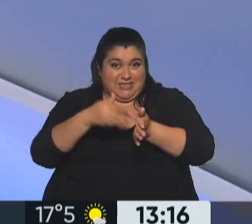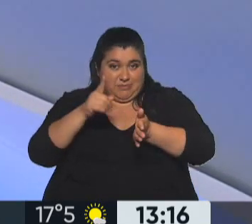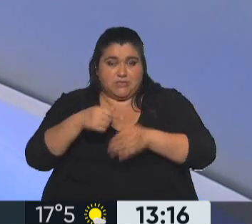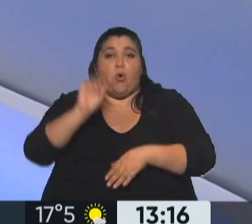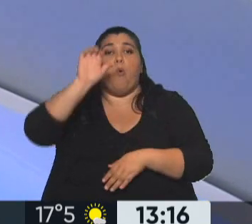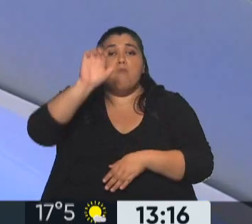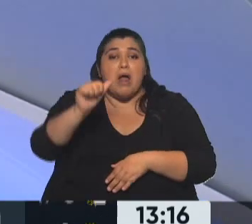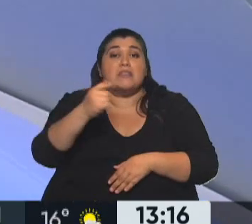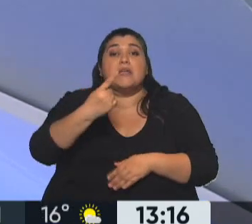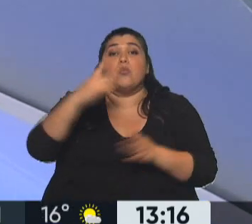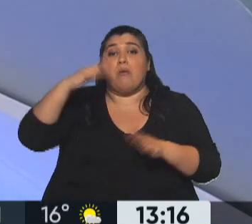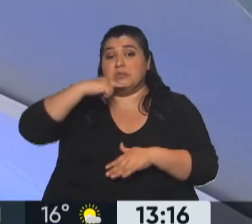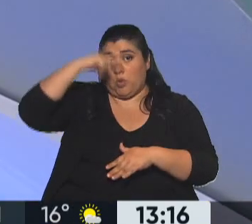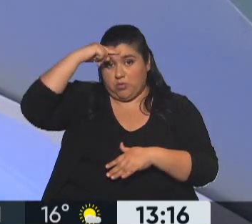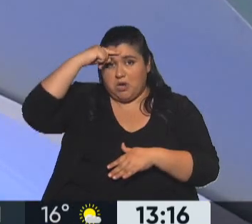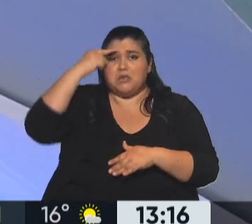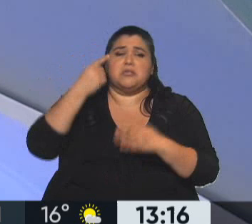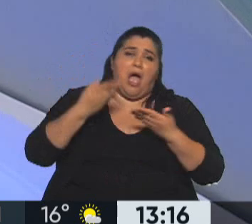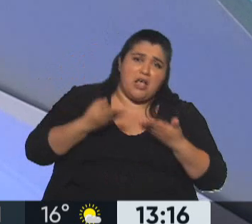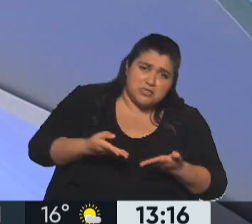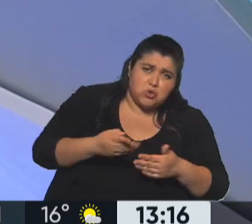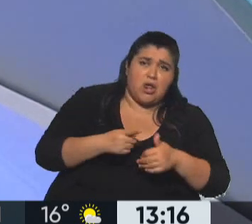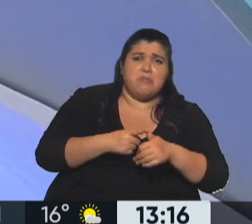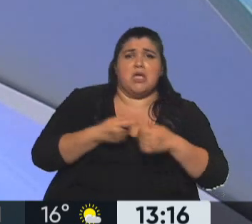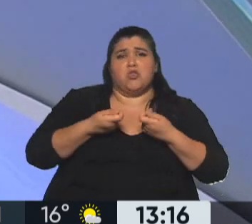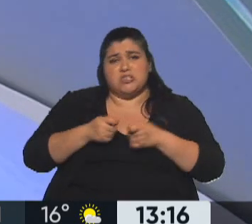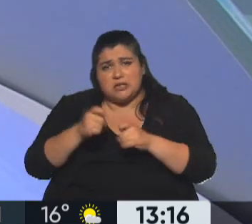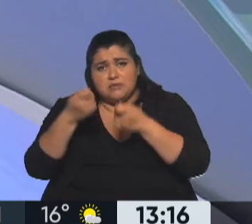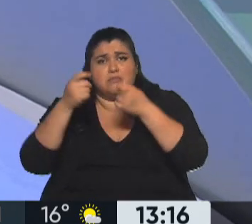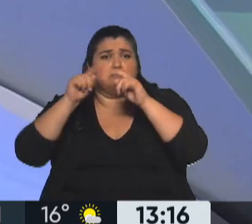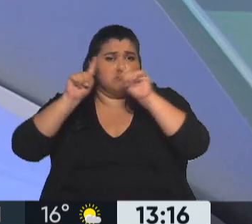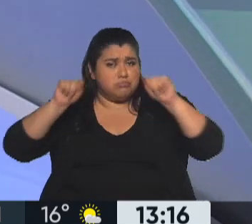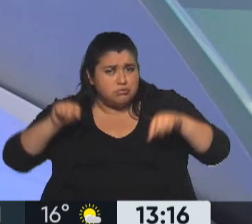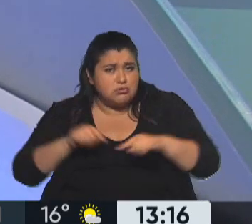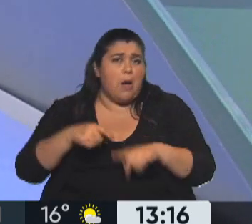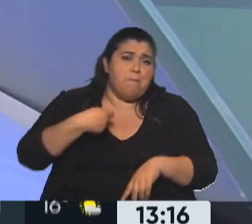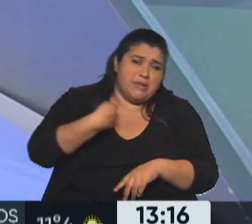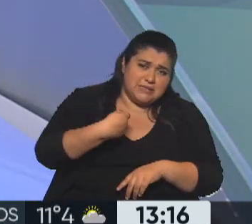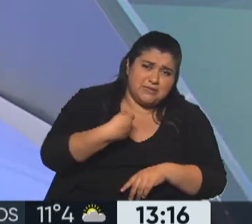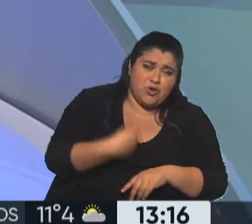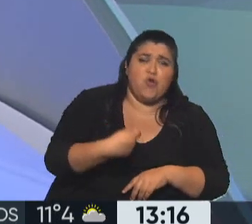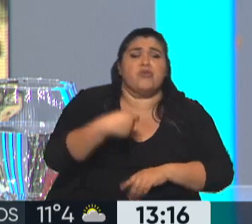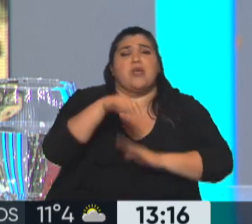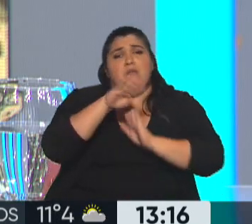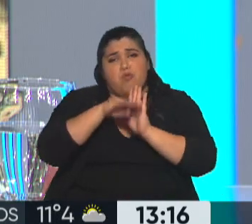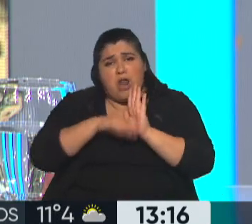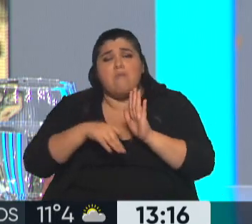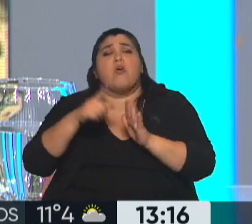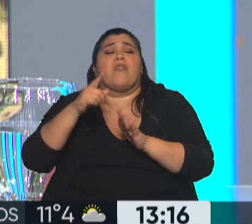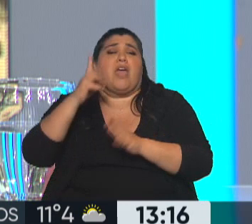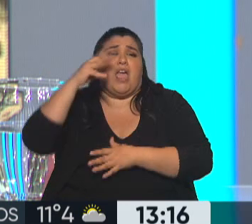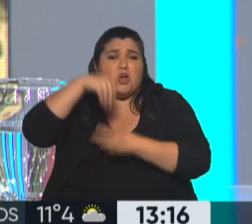martes por mes, realizamos ese operativo sobre asesoramiento de tramitación de CUD, de pensiones, trámites del programa Federal Incluir Salud,